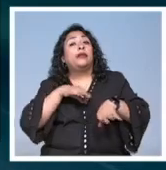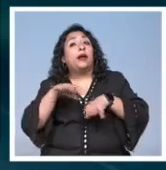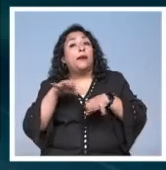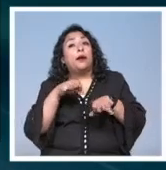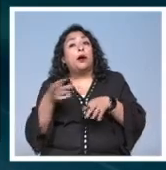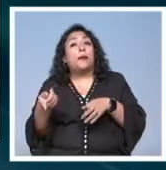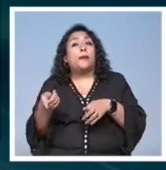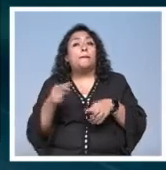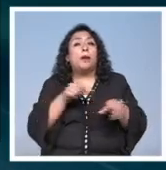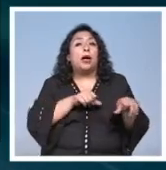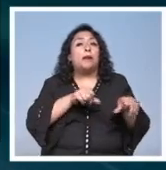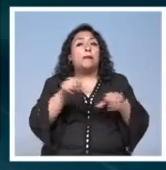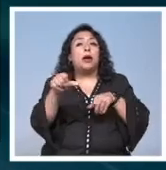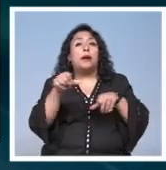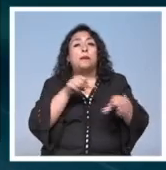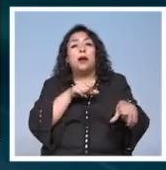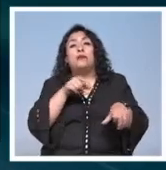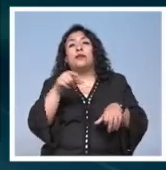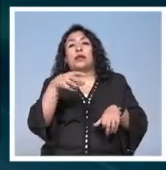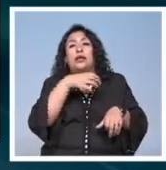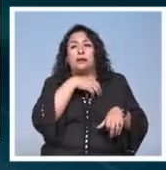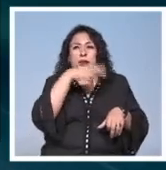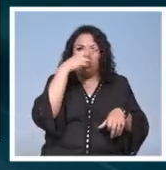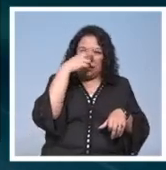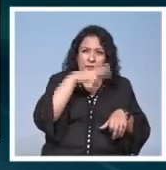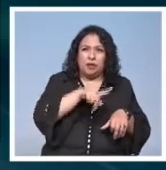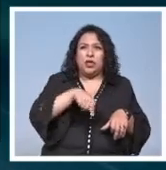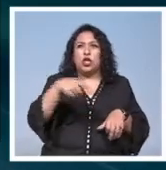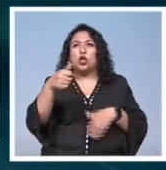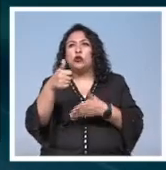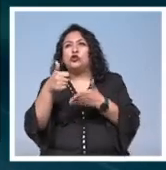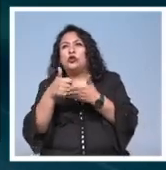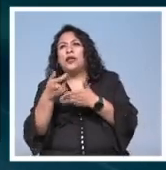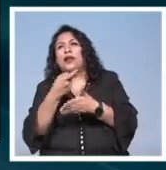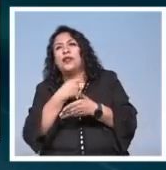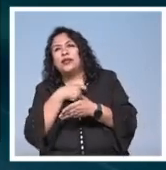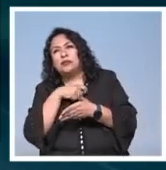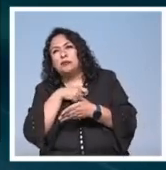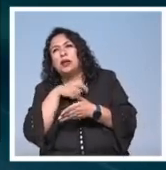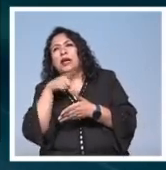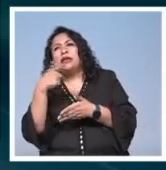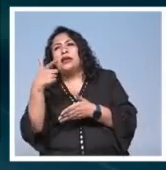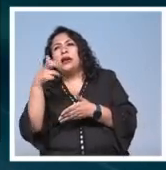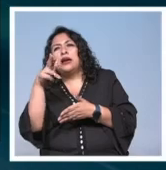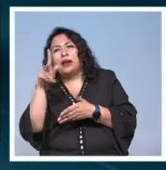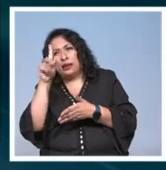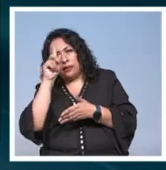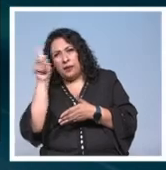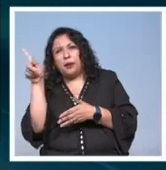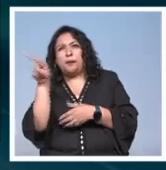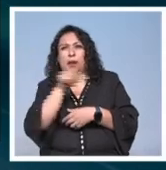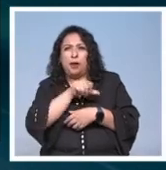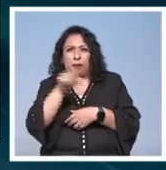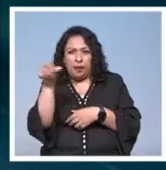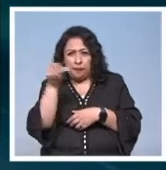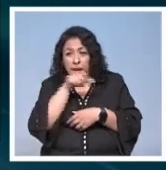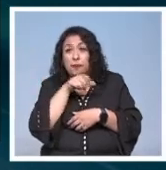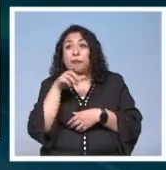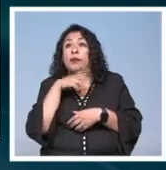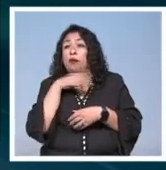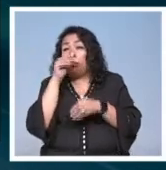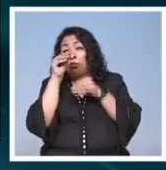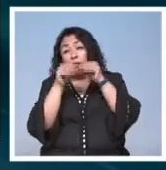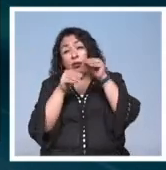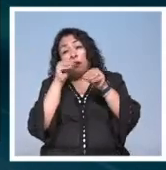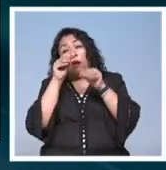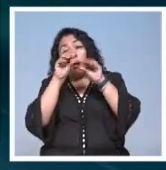alternadamente entre la capital mexicana y las ciudades españolas de Granada y Madrid creando obras de